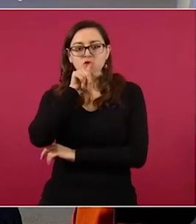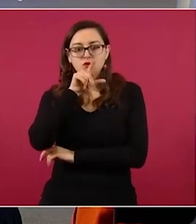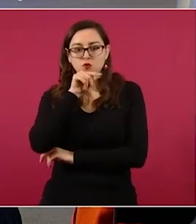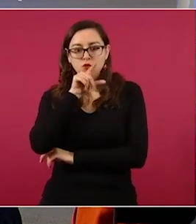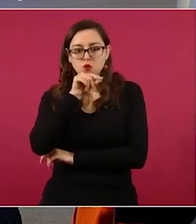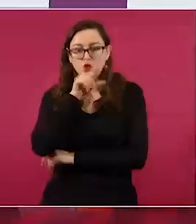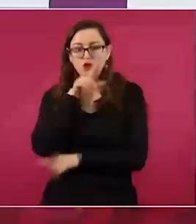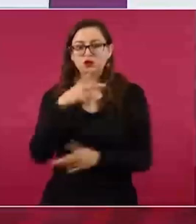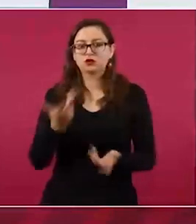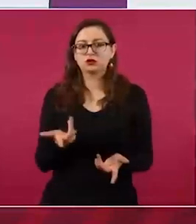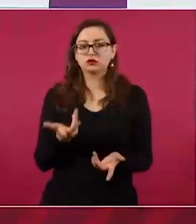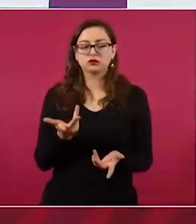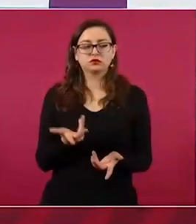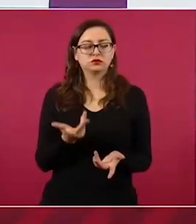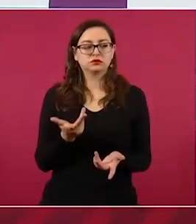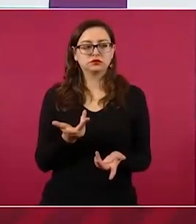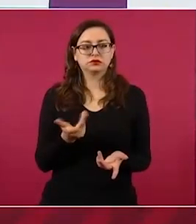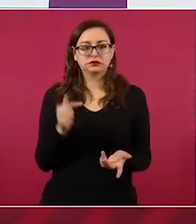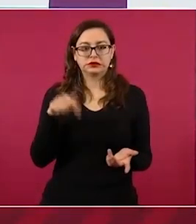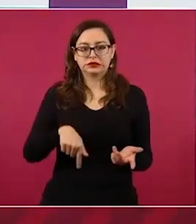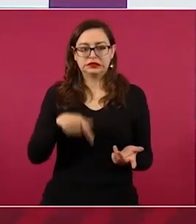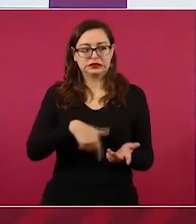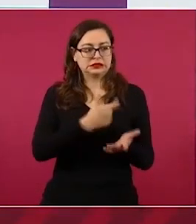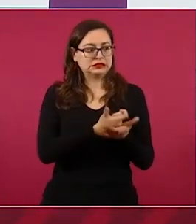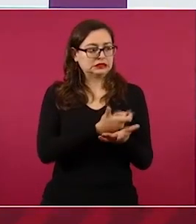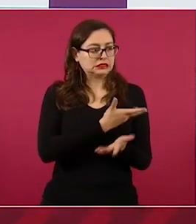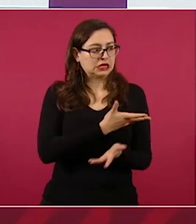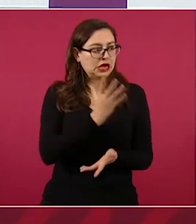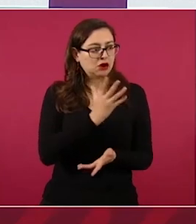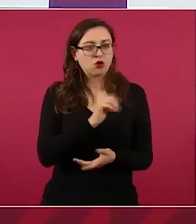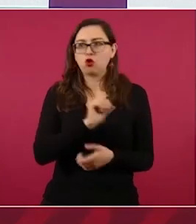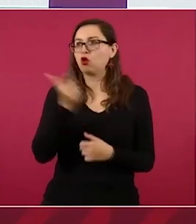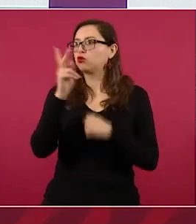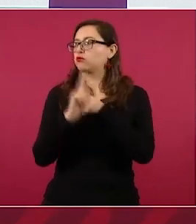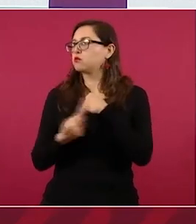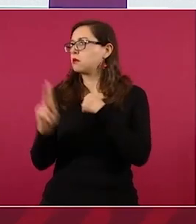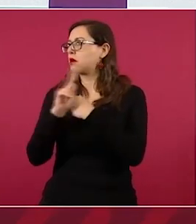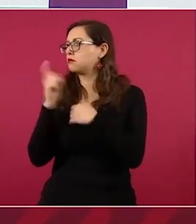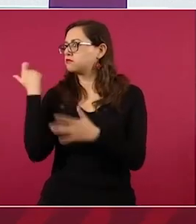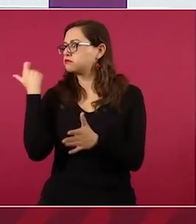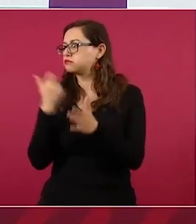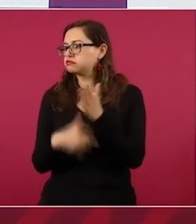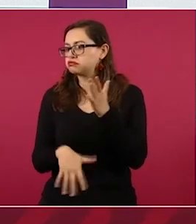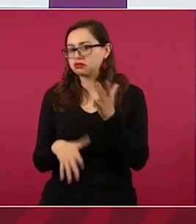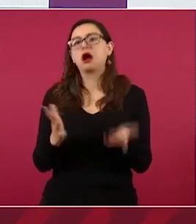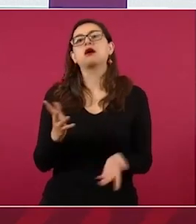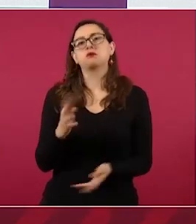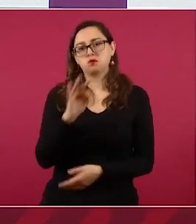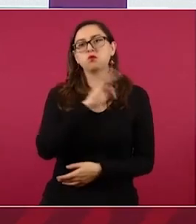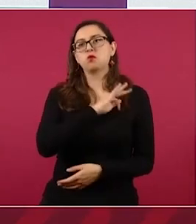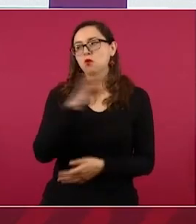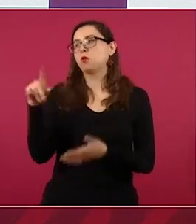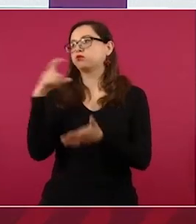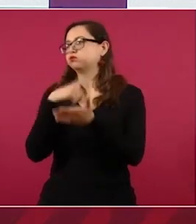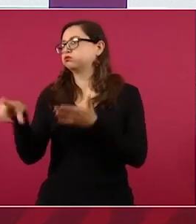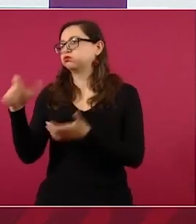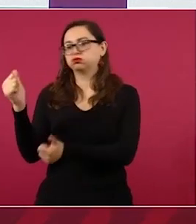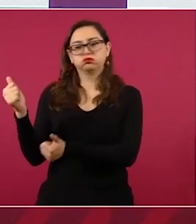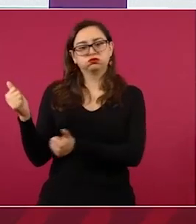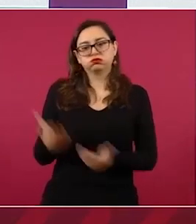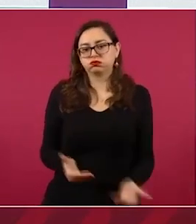los granos a mejor precio,